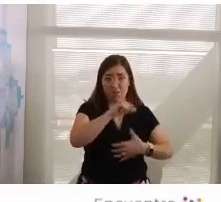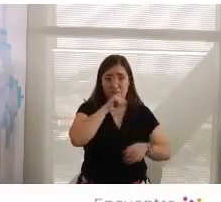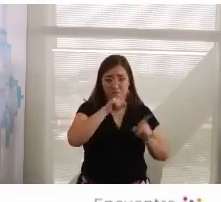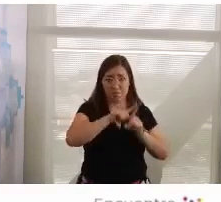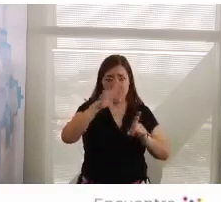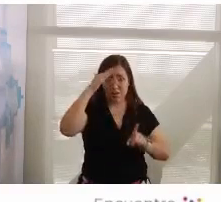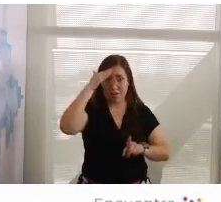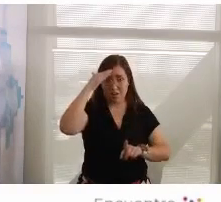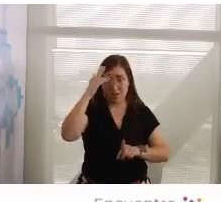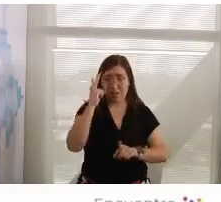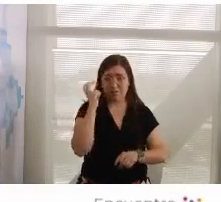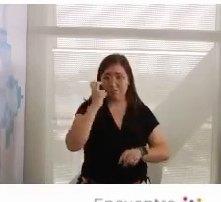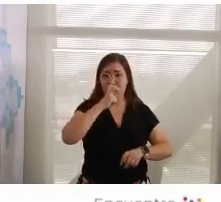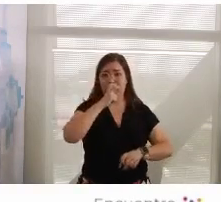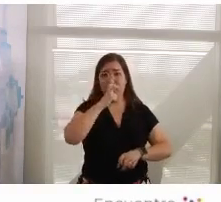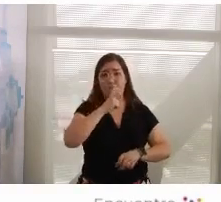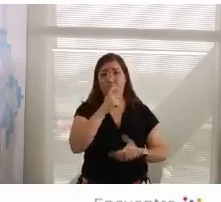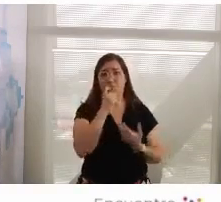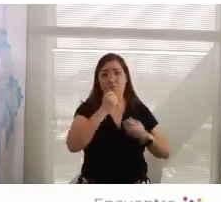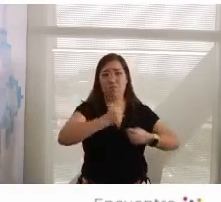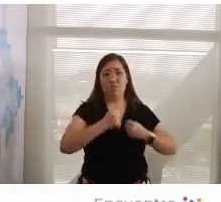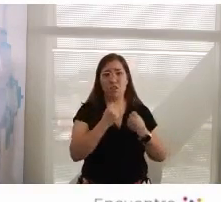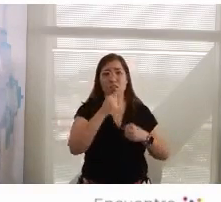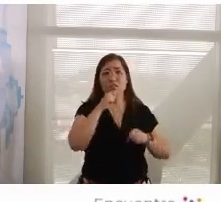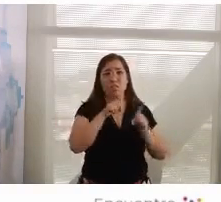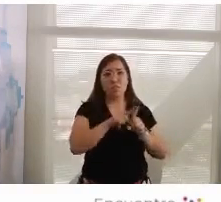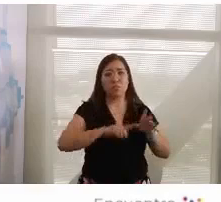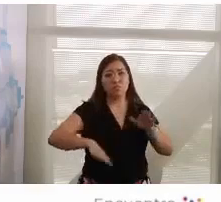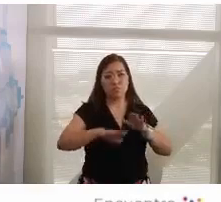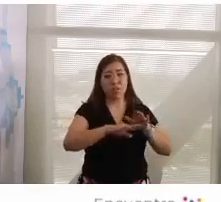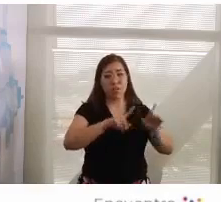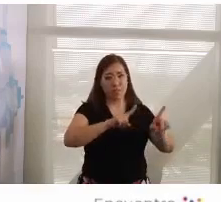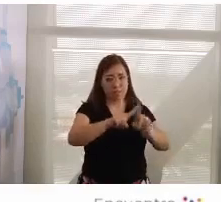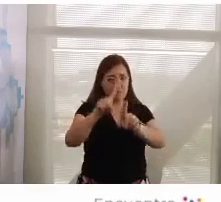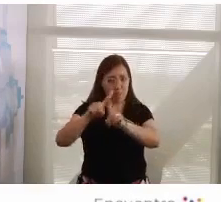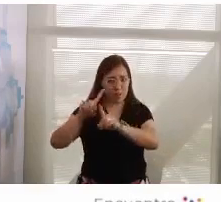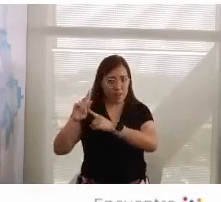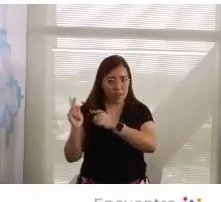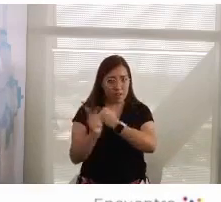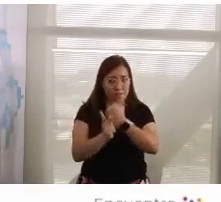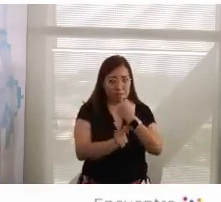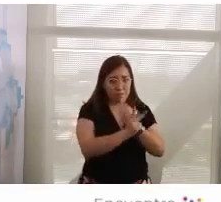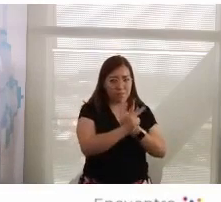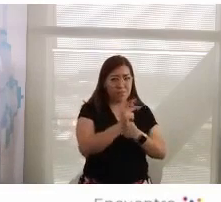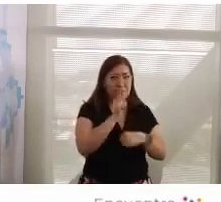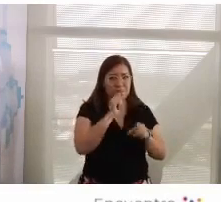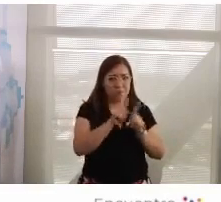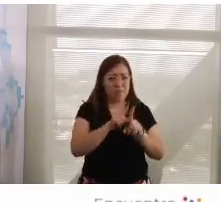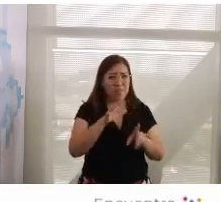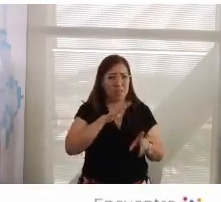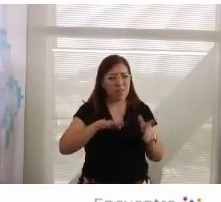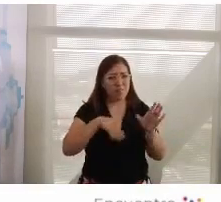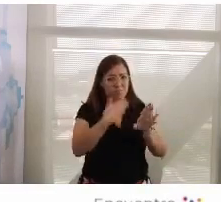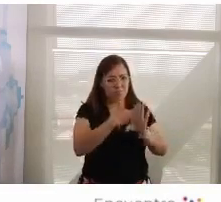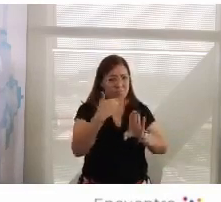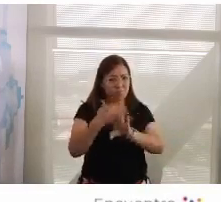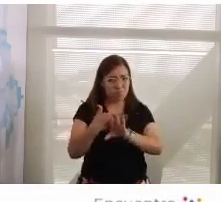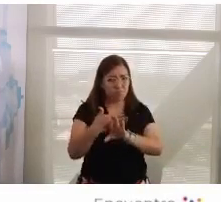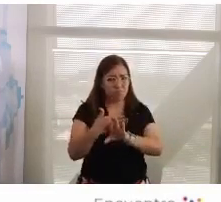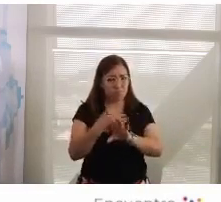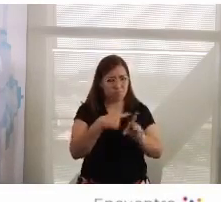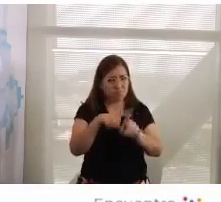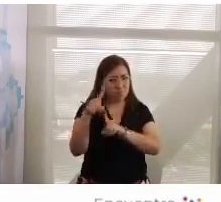vigente, está vigiendo en varios países. Y en otros hay amenazas concretas, como en Brasil, una